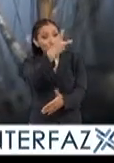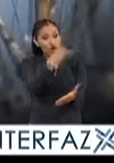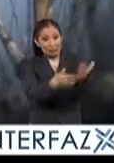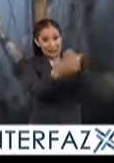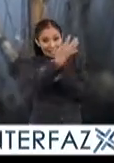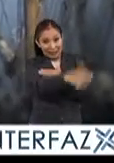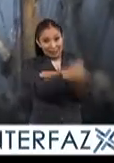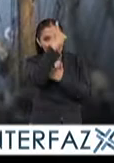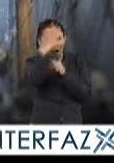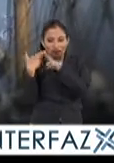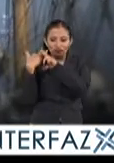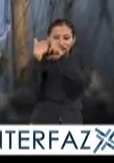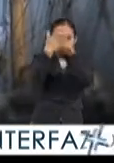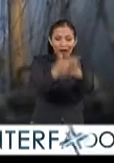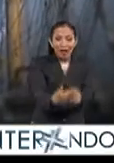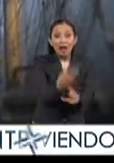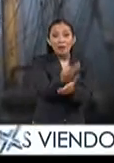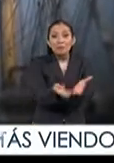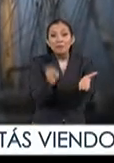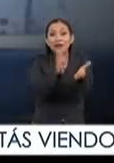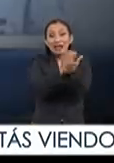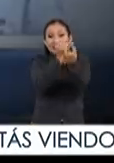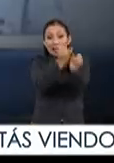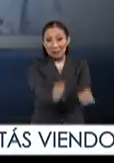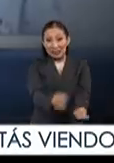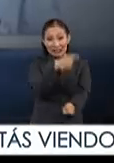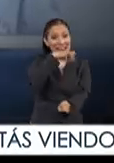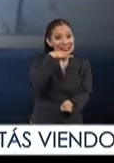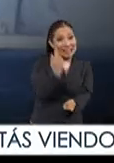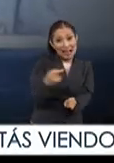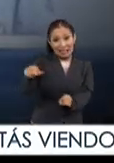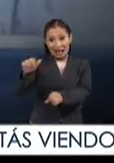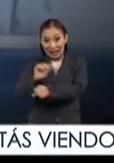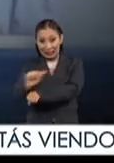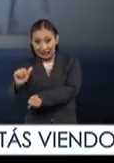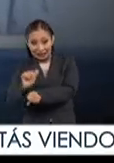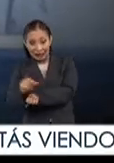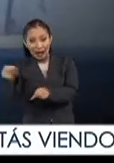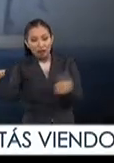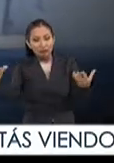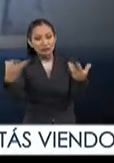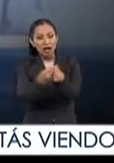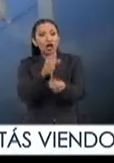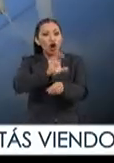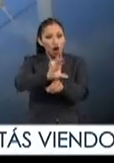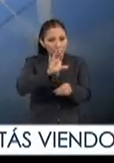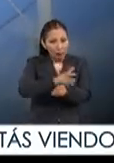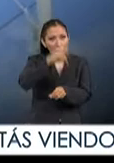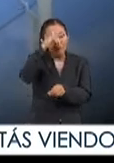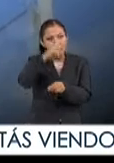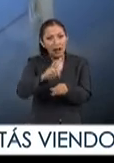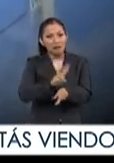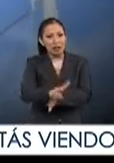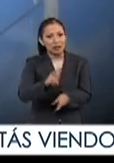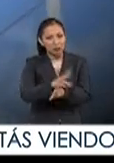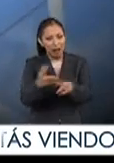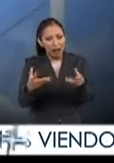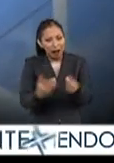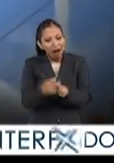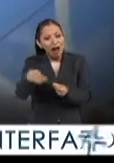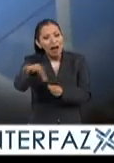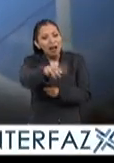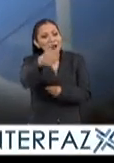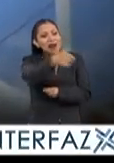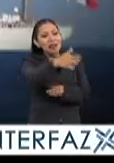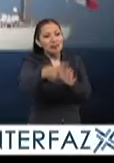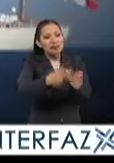el 2010 para conmemorar el bicentenario de independencia tanto de Chile como Argentina al que se unieron Colombia México y Venezuela y en el que